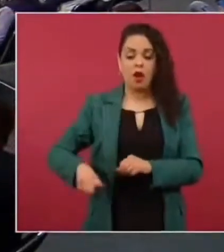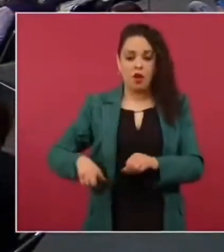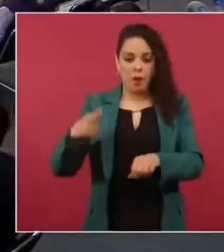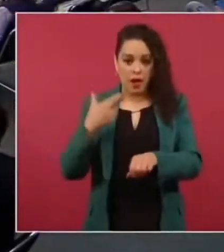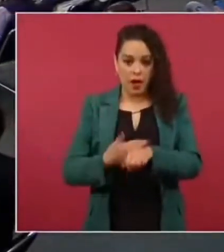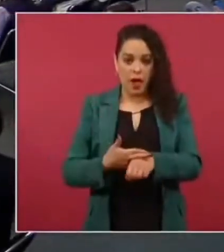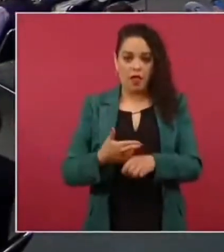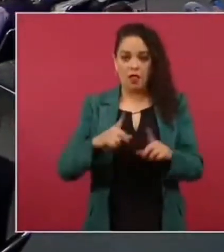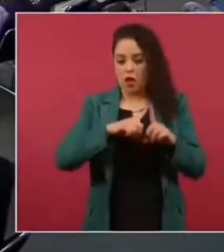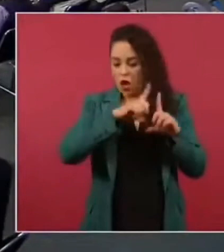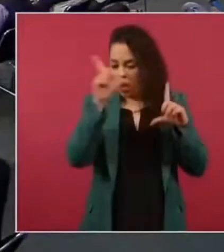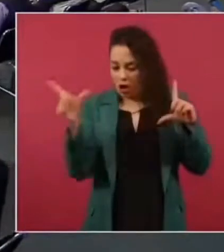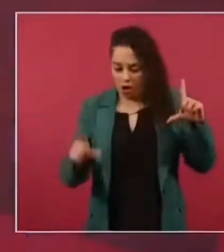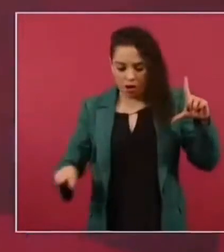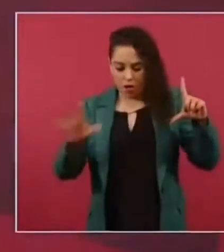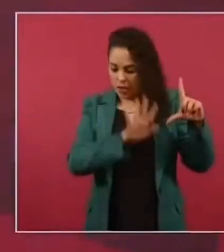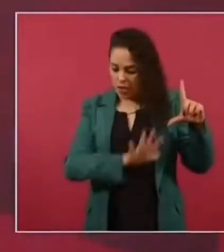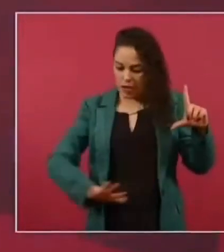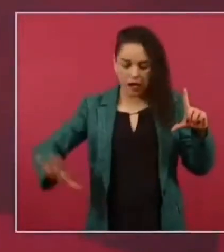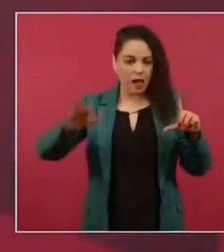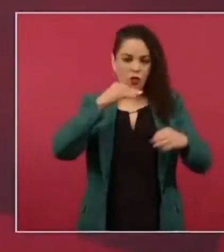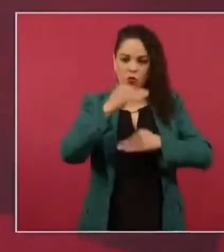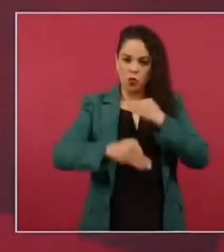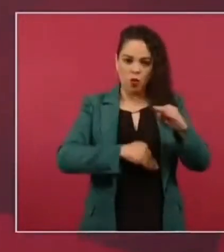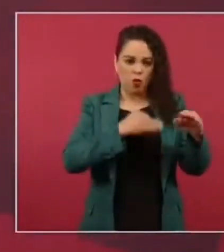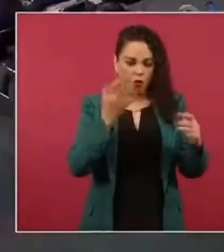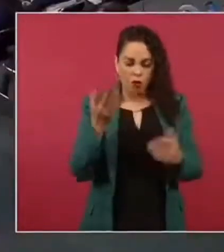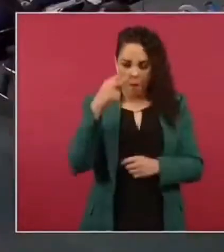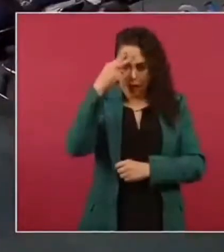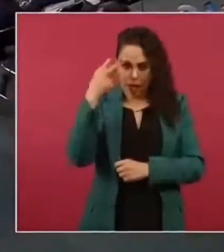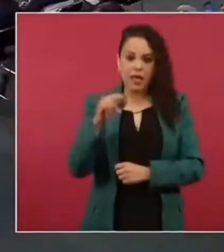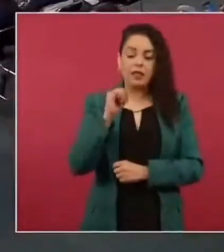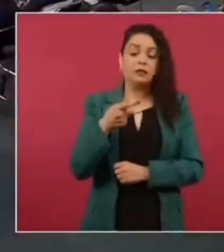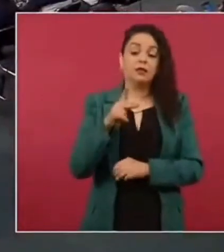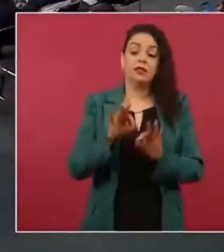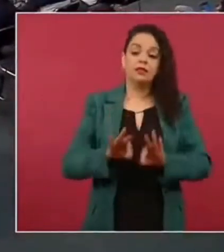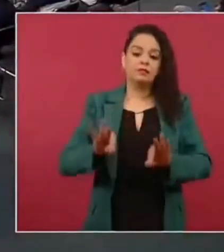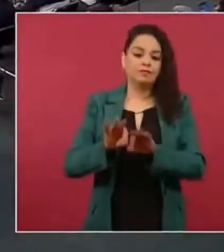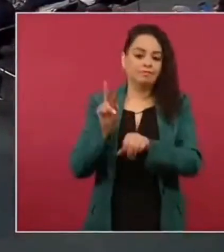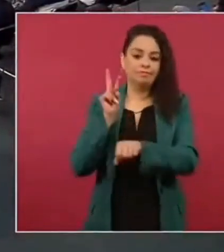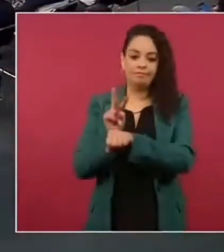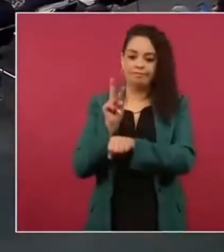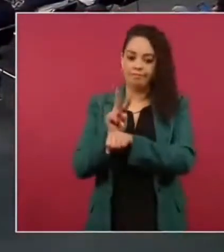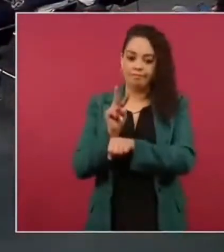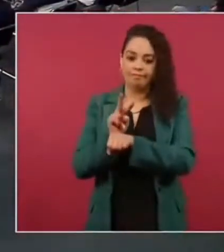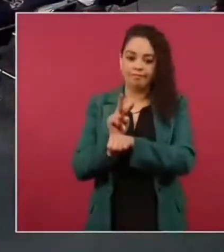es importante estar presente hay el de Fox